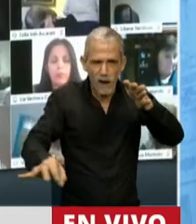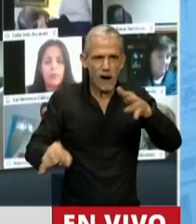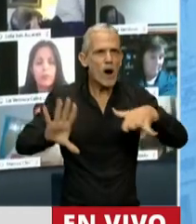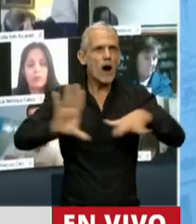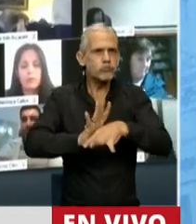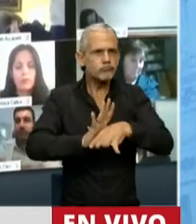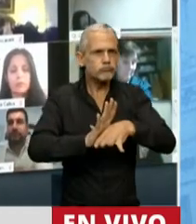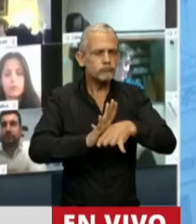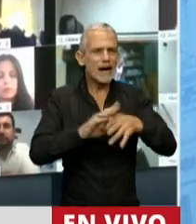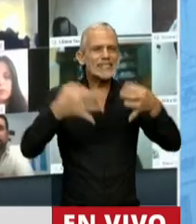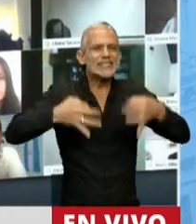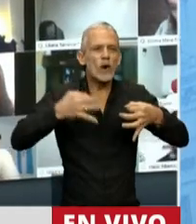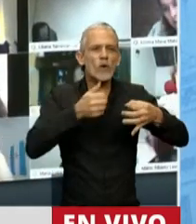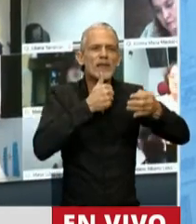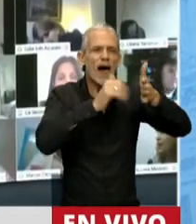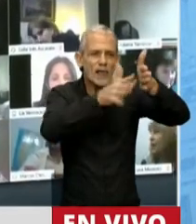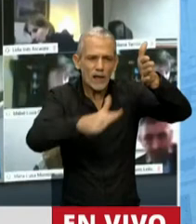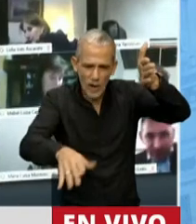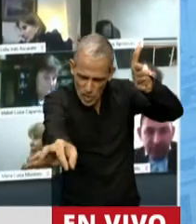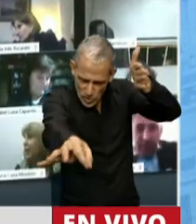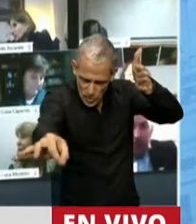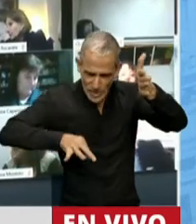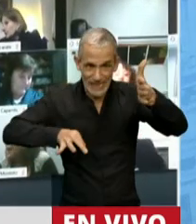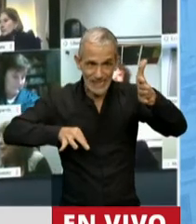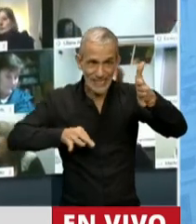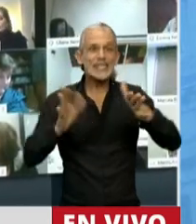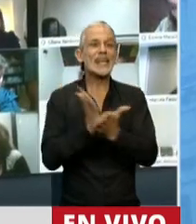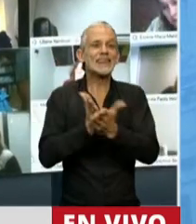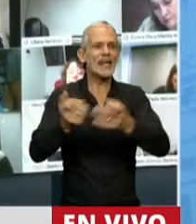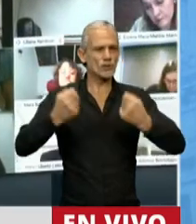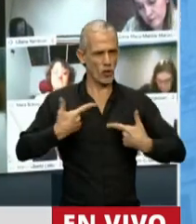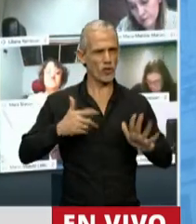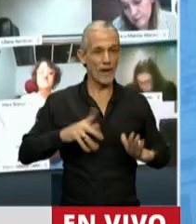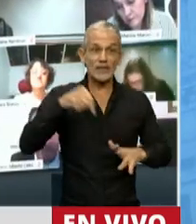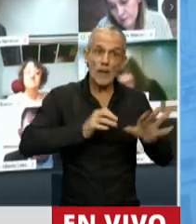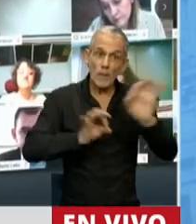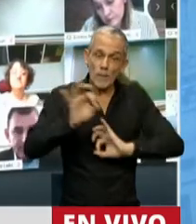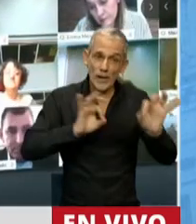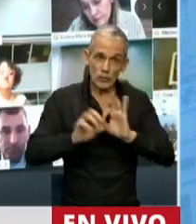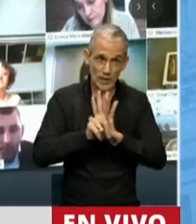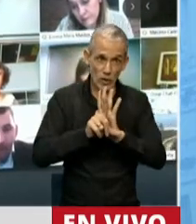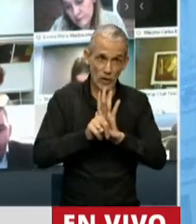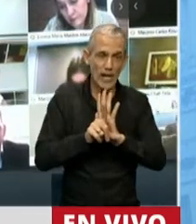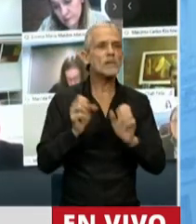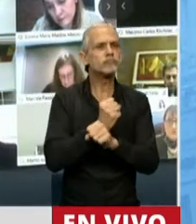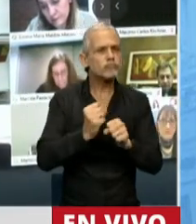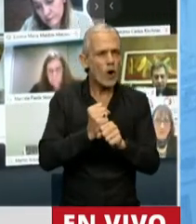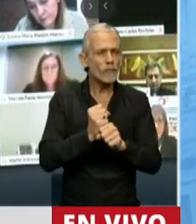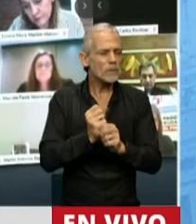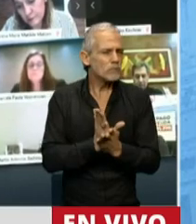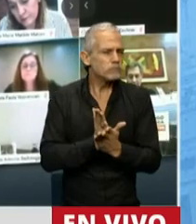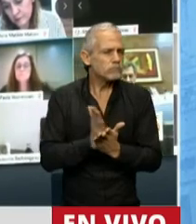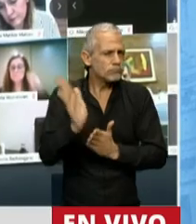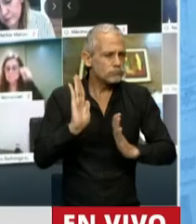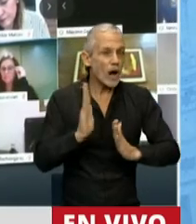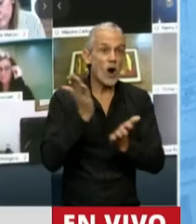nuestra seguridad jurídica y consolida, por lo tanto, nuestros derechos. El presente proyecto busca reafirmar de manera definitiva